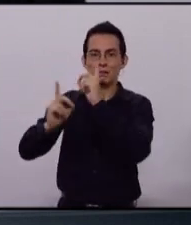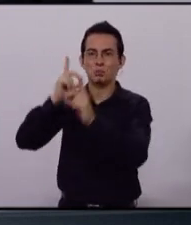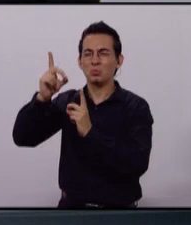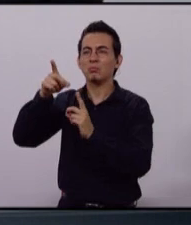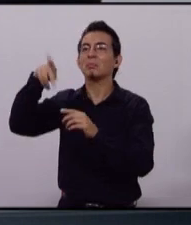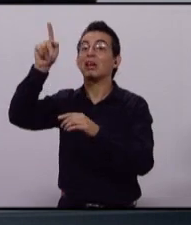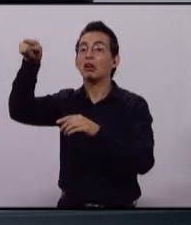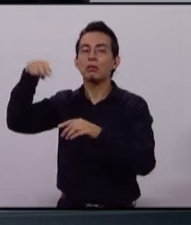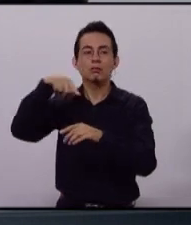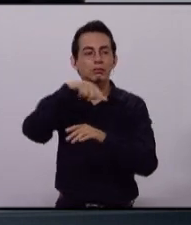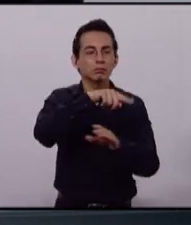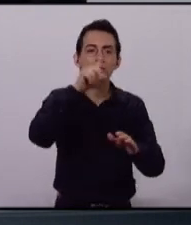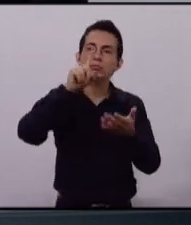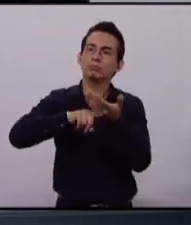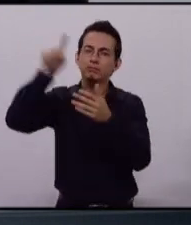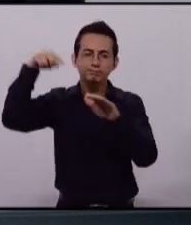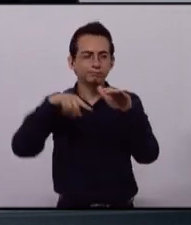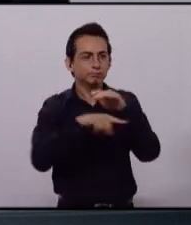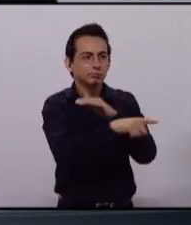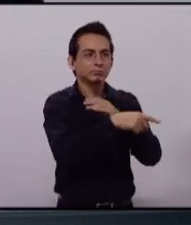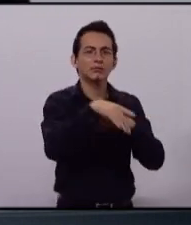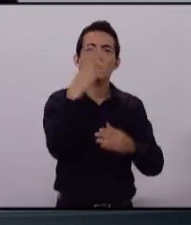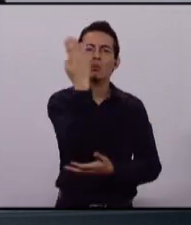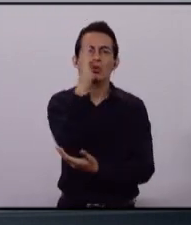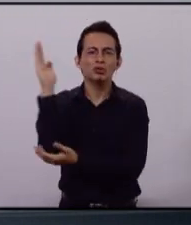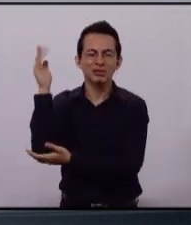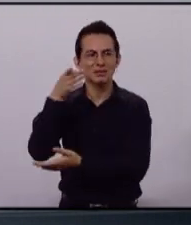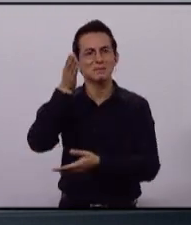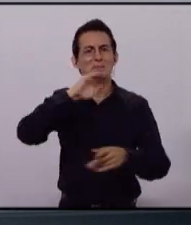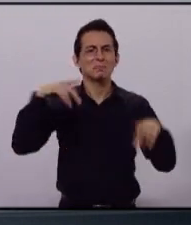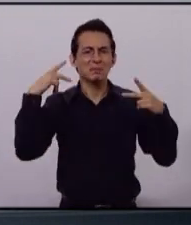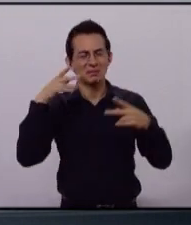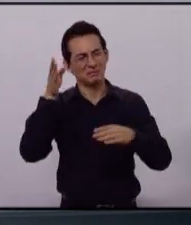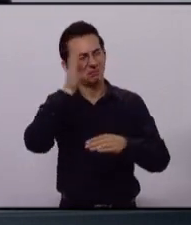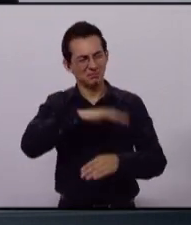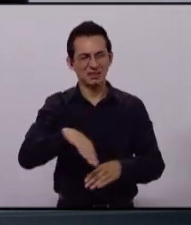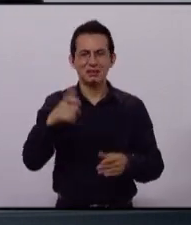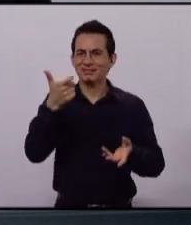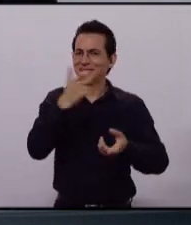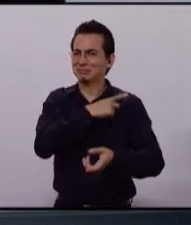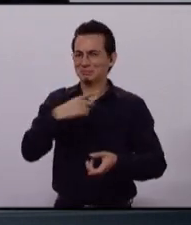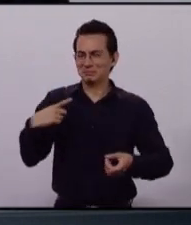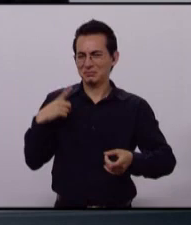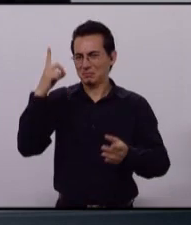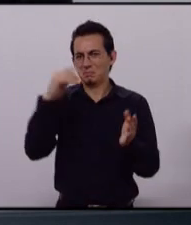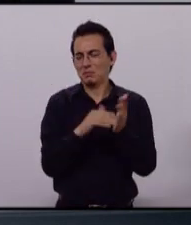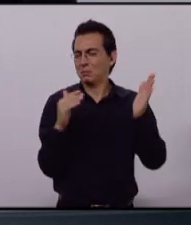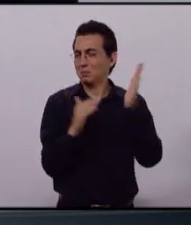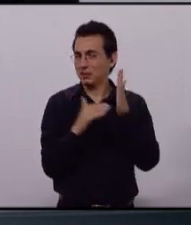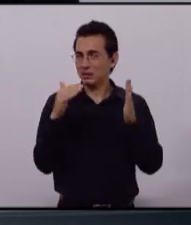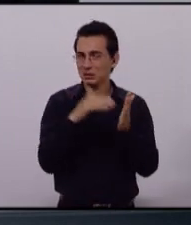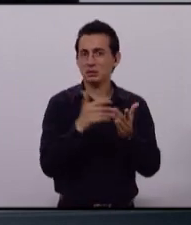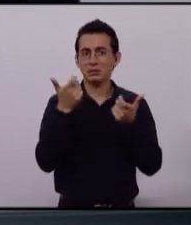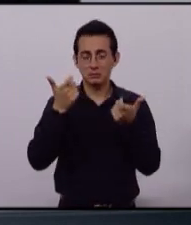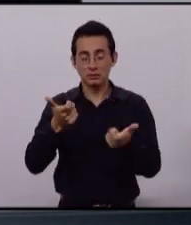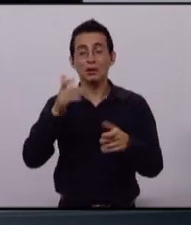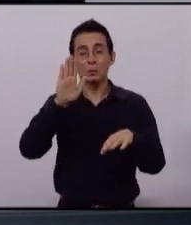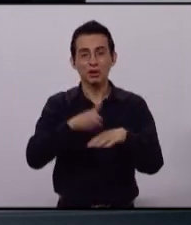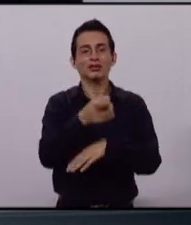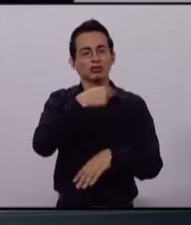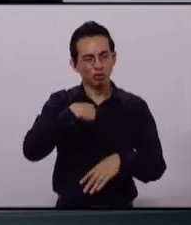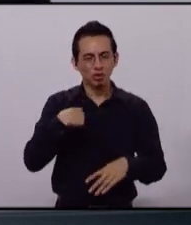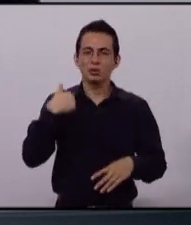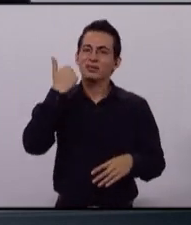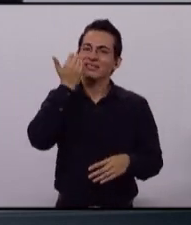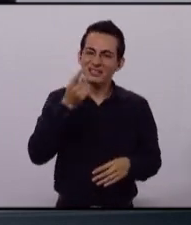también han endeudado al municipio con más de mil millones de pesos. Te propongo que te atrevas y que me acompañes y juntos